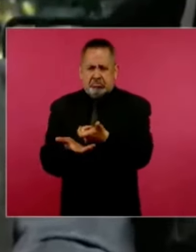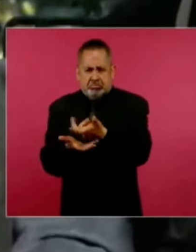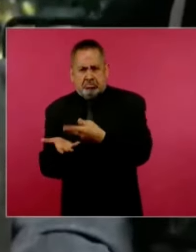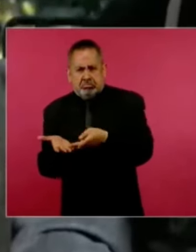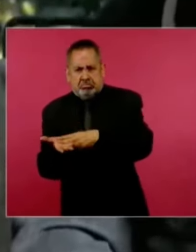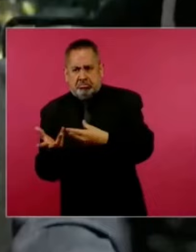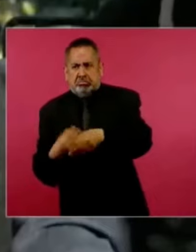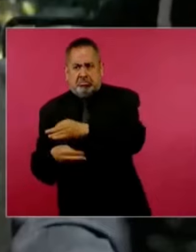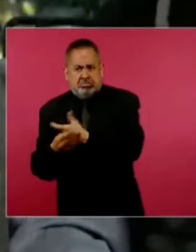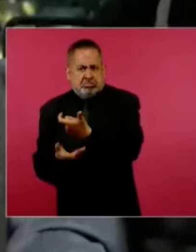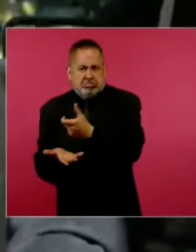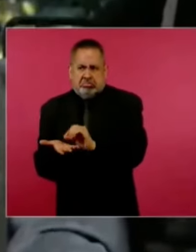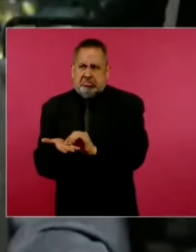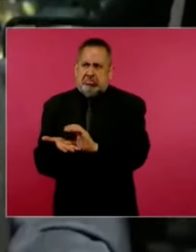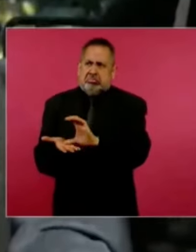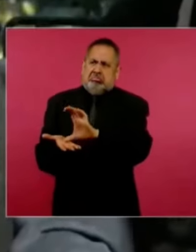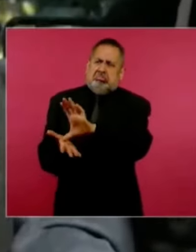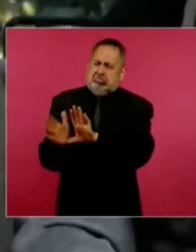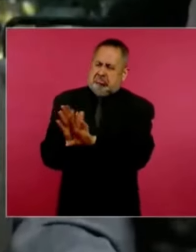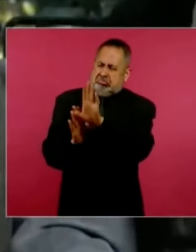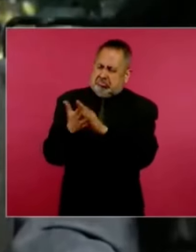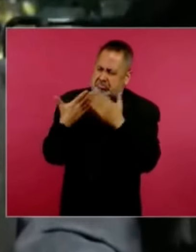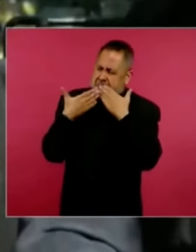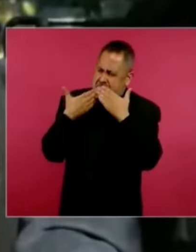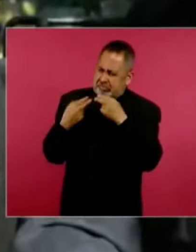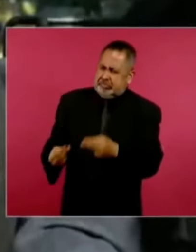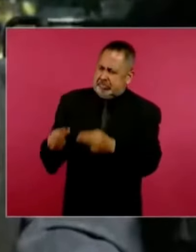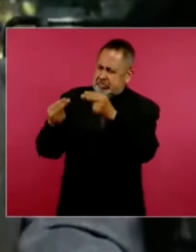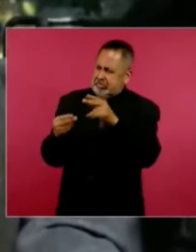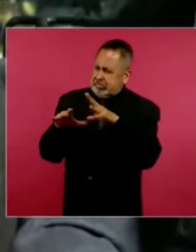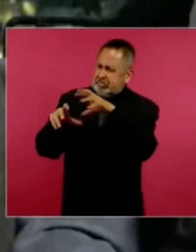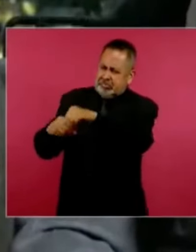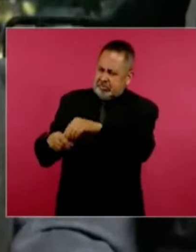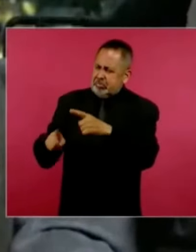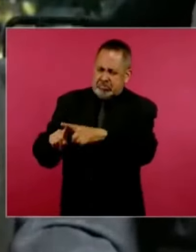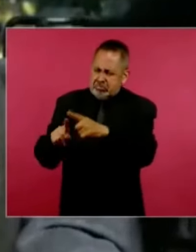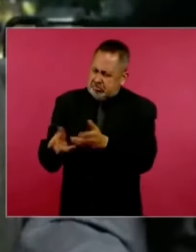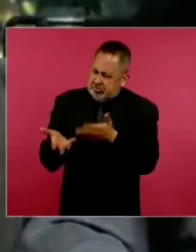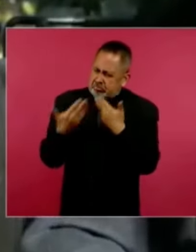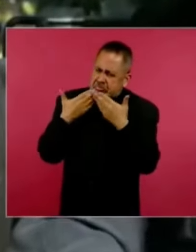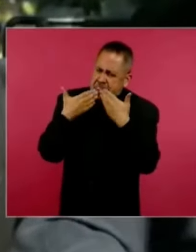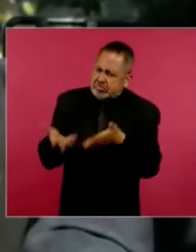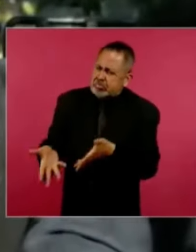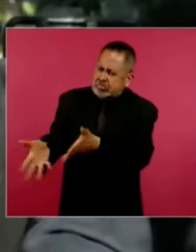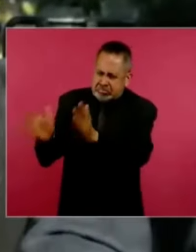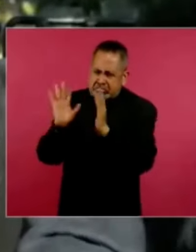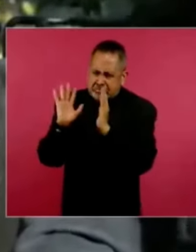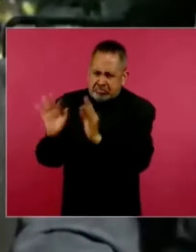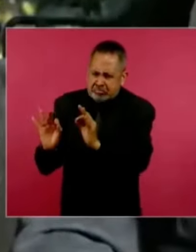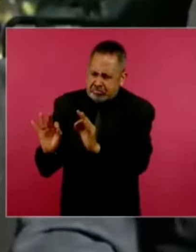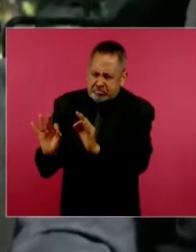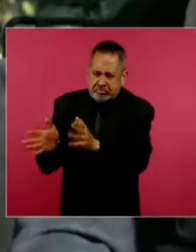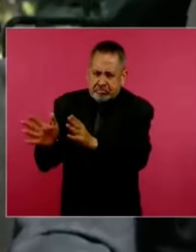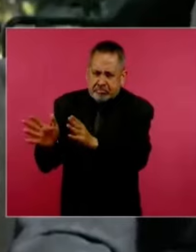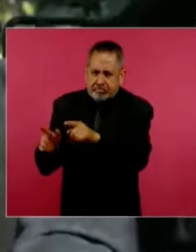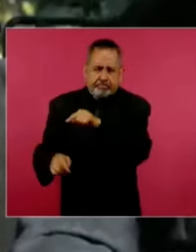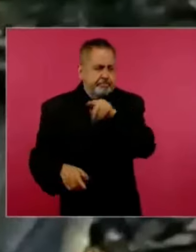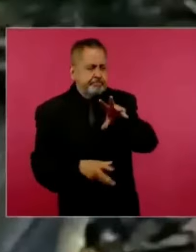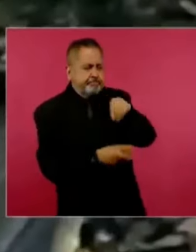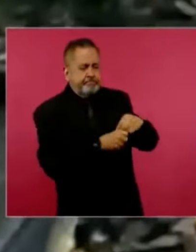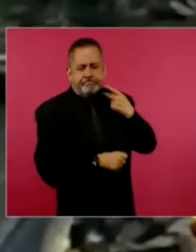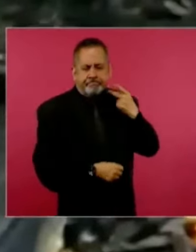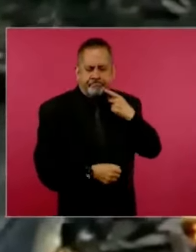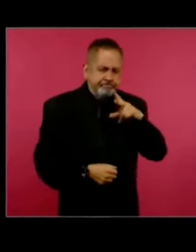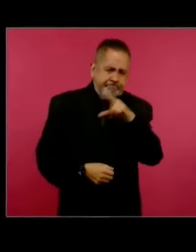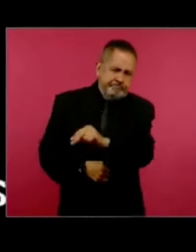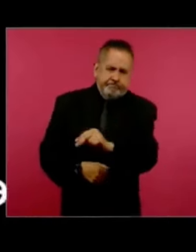riqueza, en la aventura del riesgo empresarial, etc. Está bien, allí sí, pero no en la política. Esto,